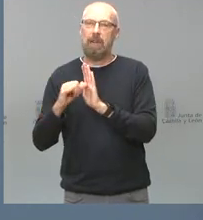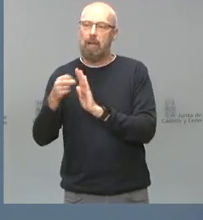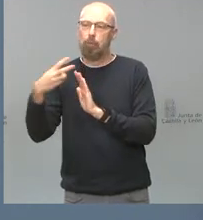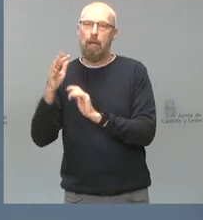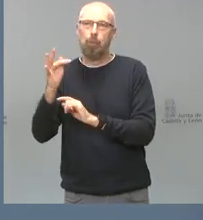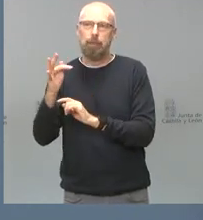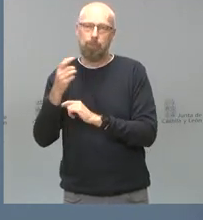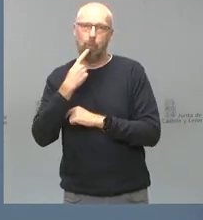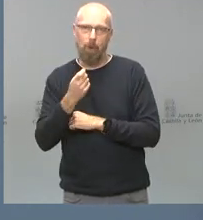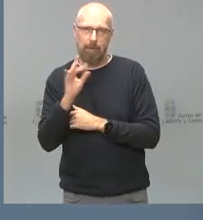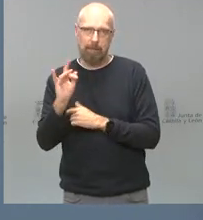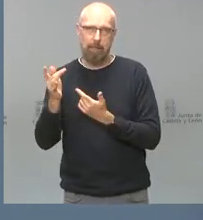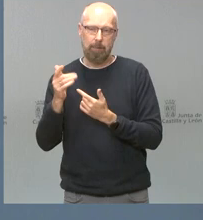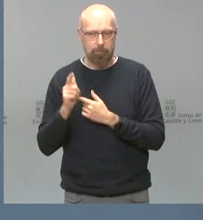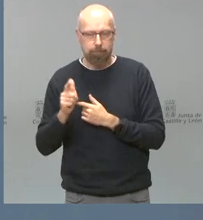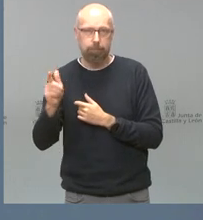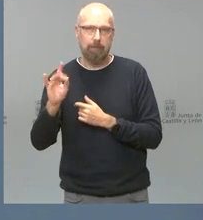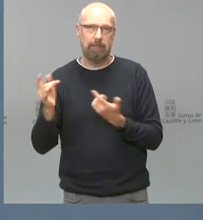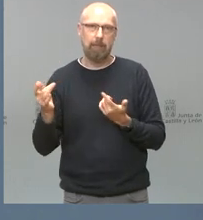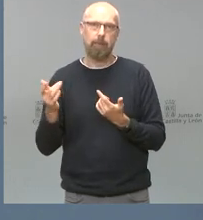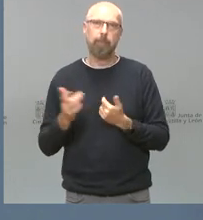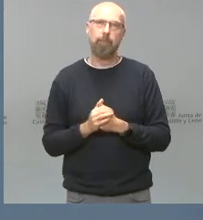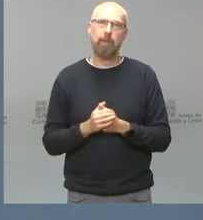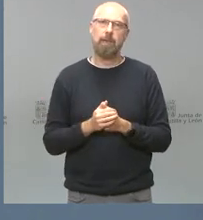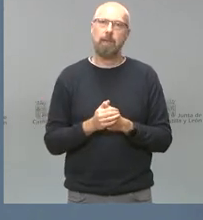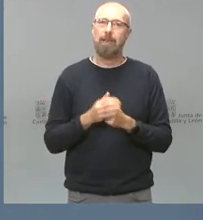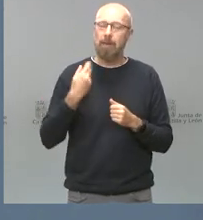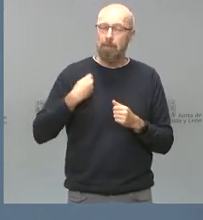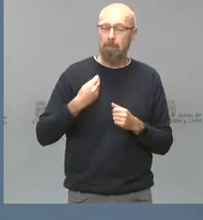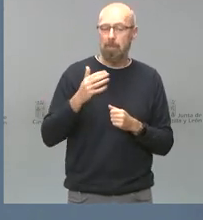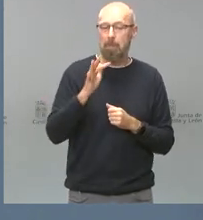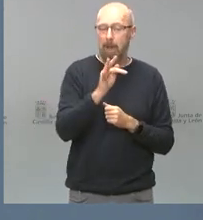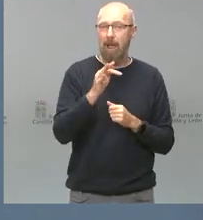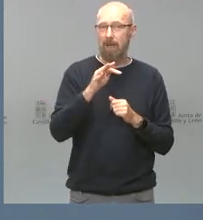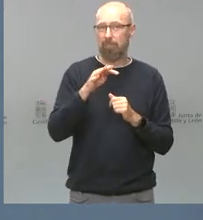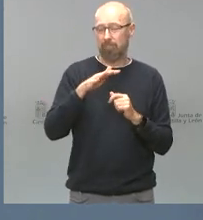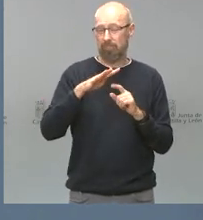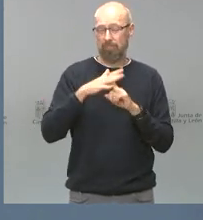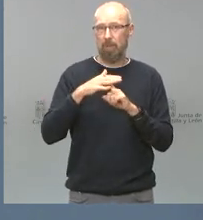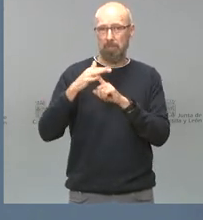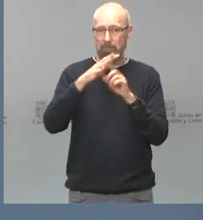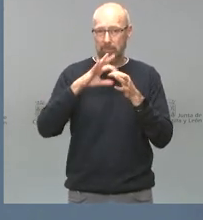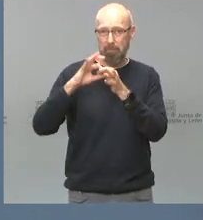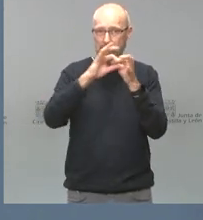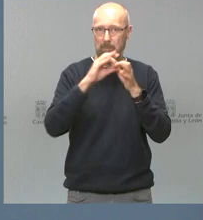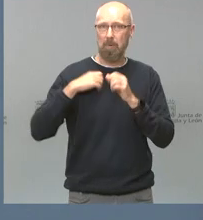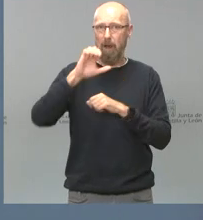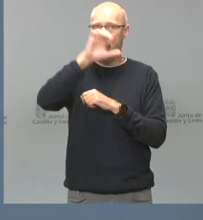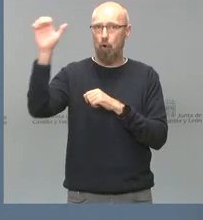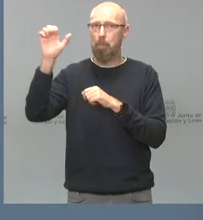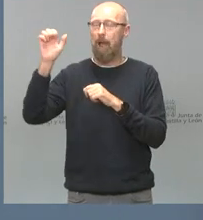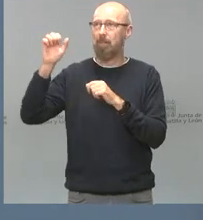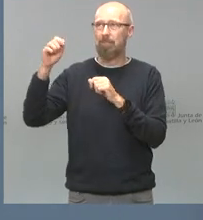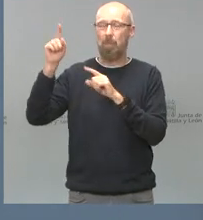plazo y, especialmente, son más complicados en los países más desarrollados. Y en el contexto de la Unión Europea es un elemento que compartimos, donde las tasas de